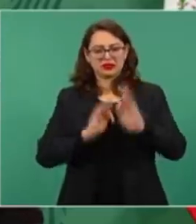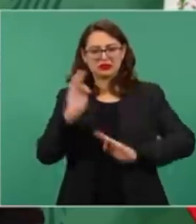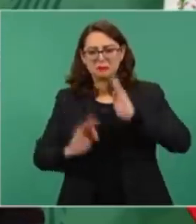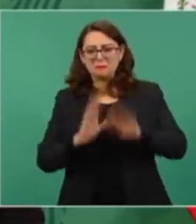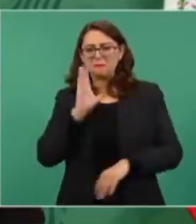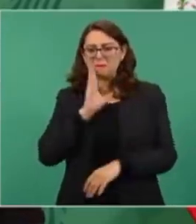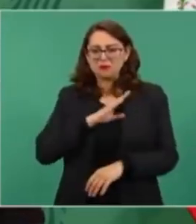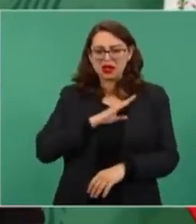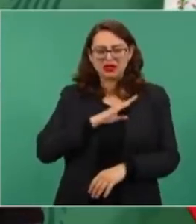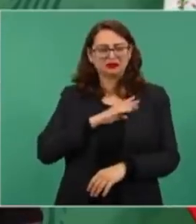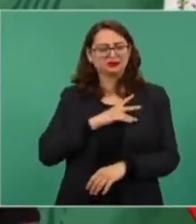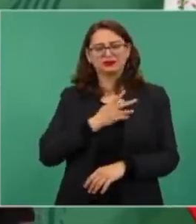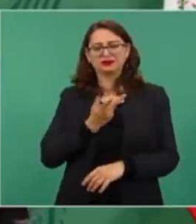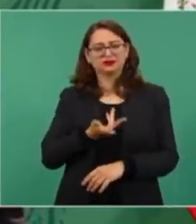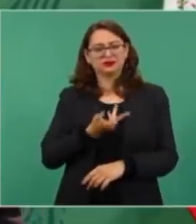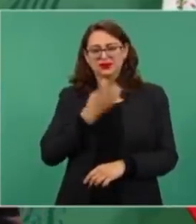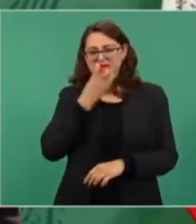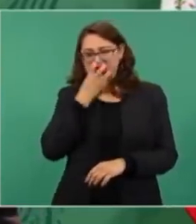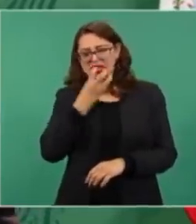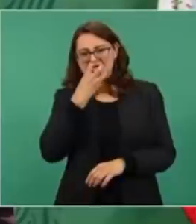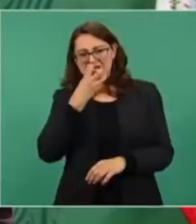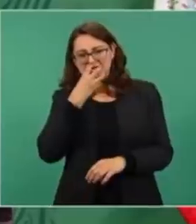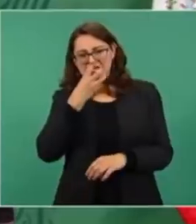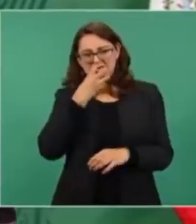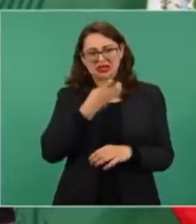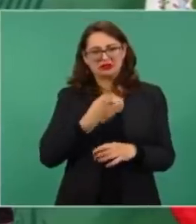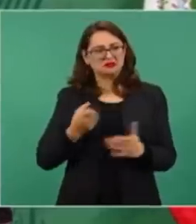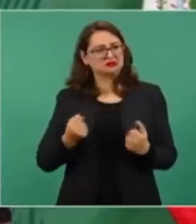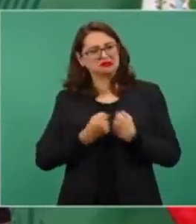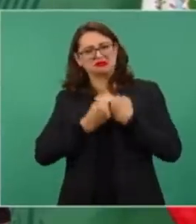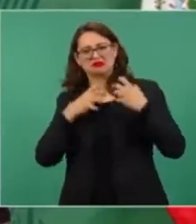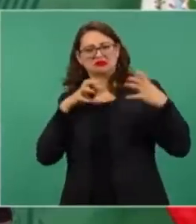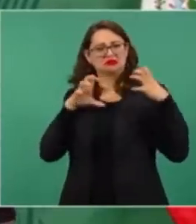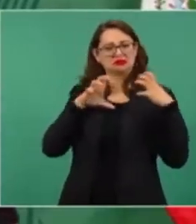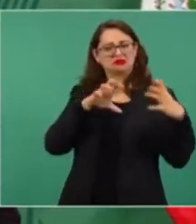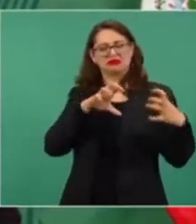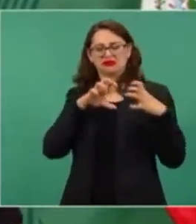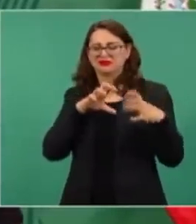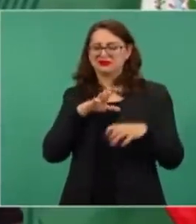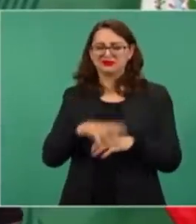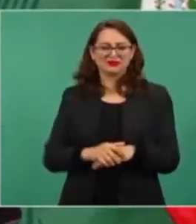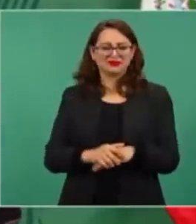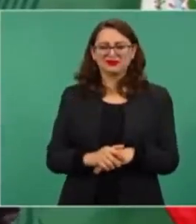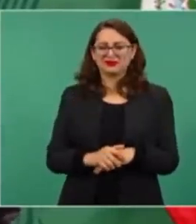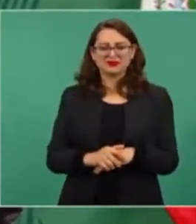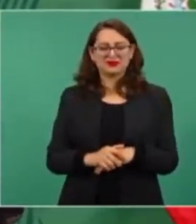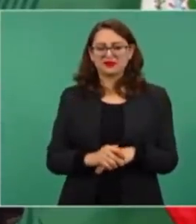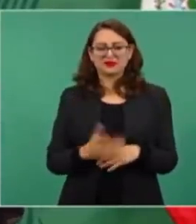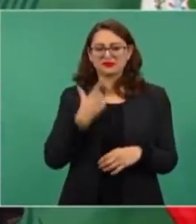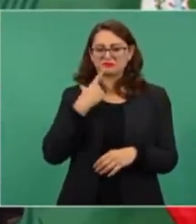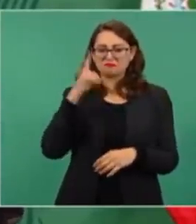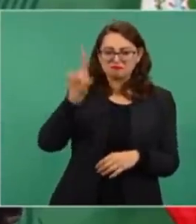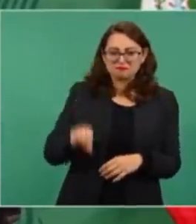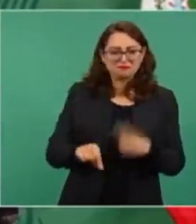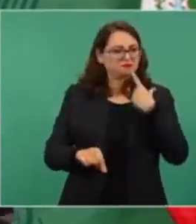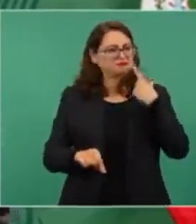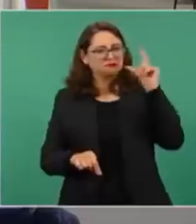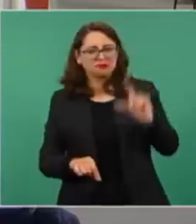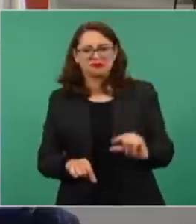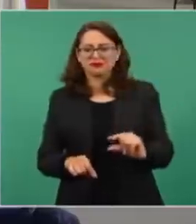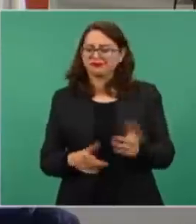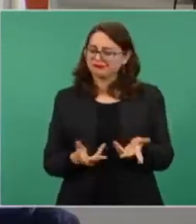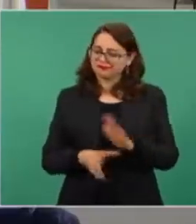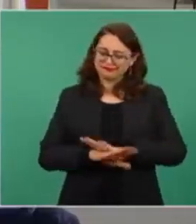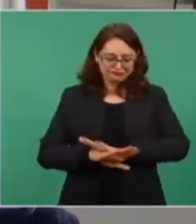los gritos y tratarlos de manera indigna. Y